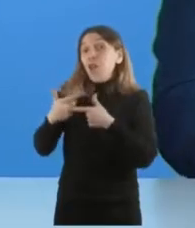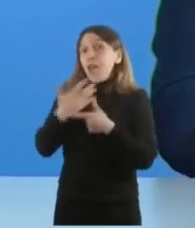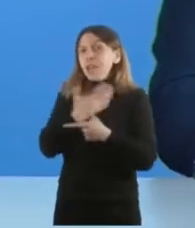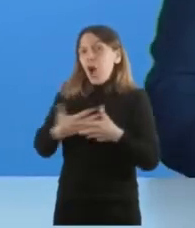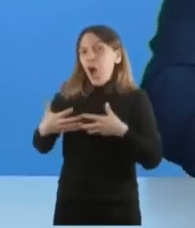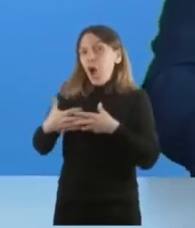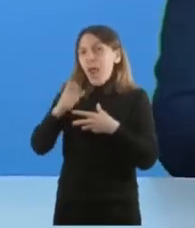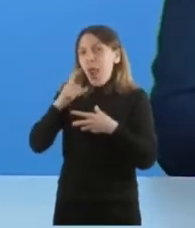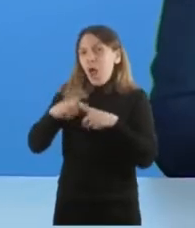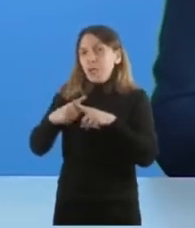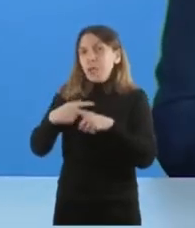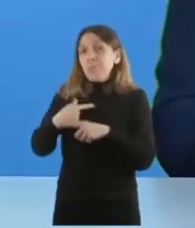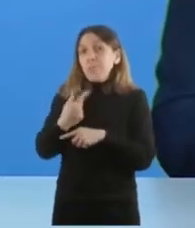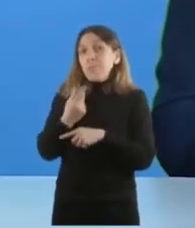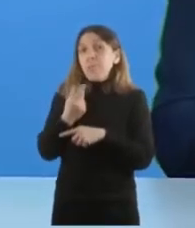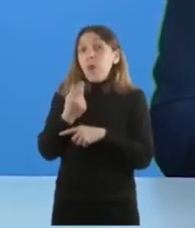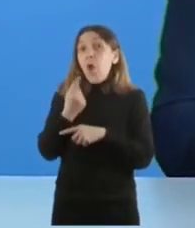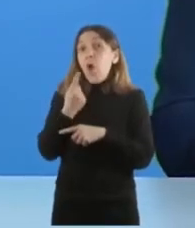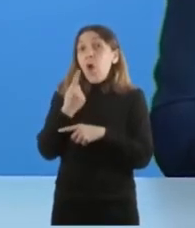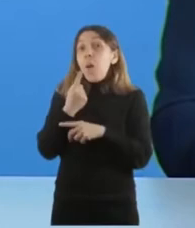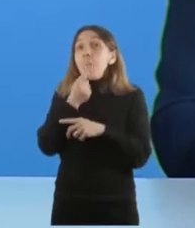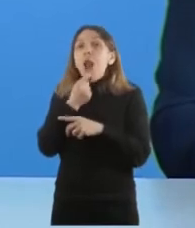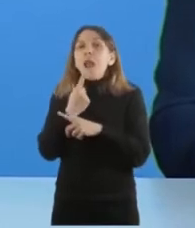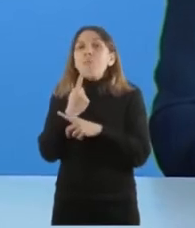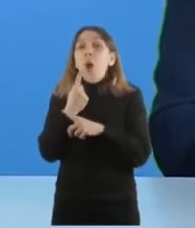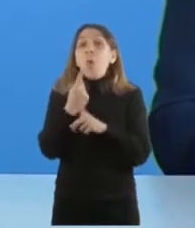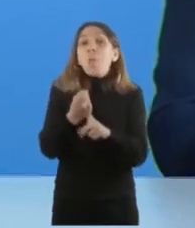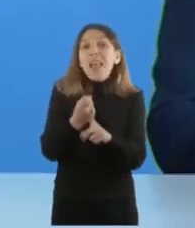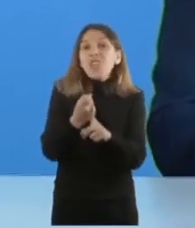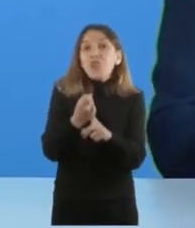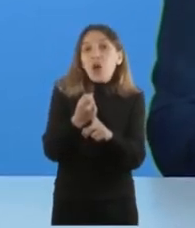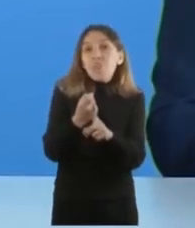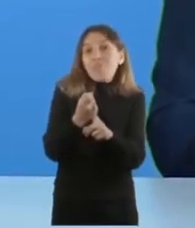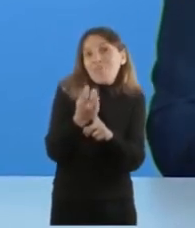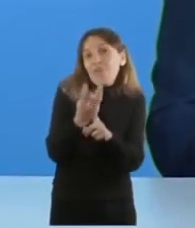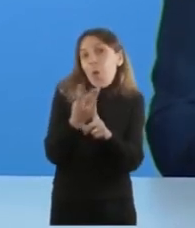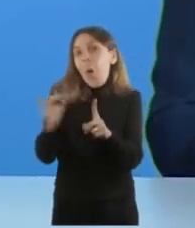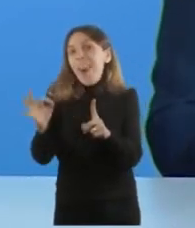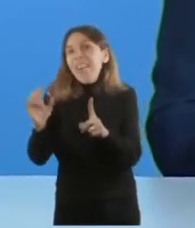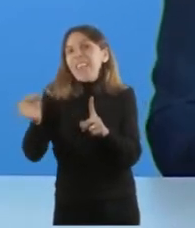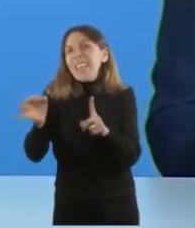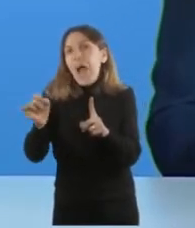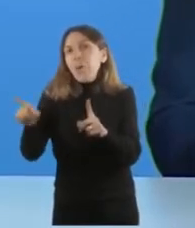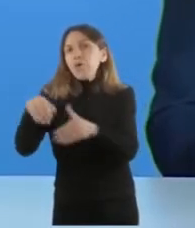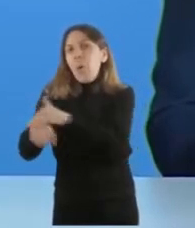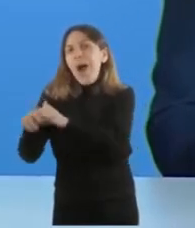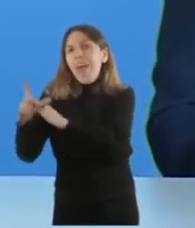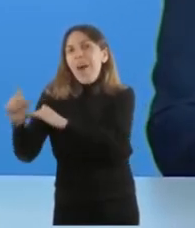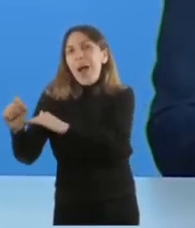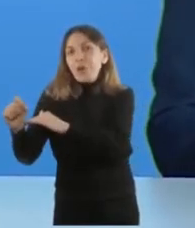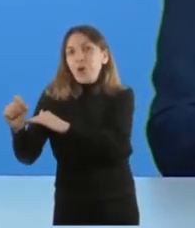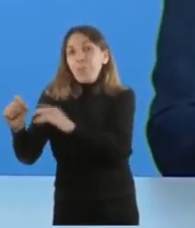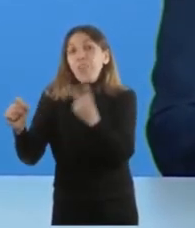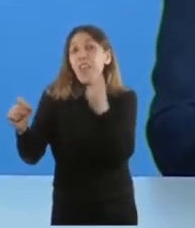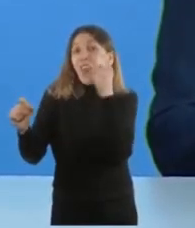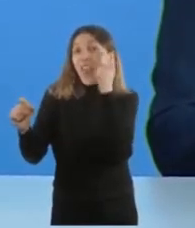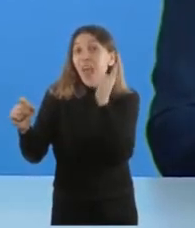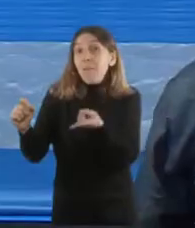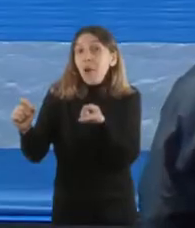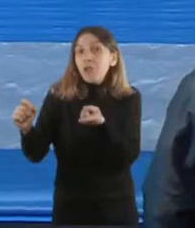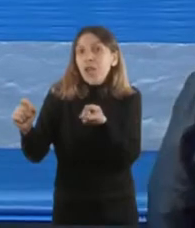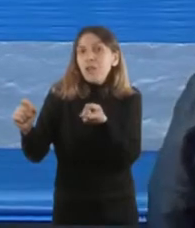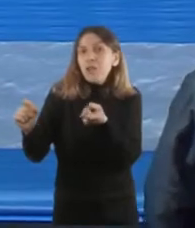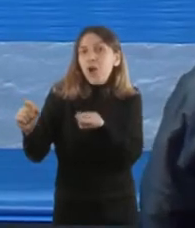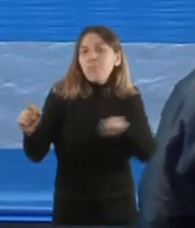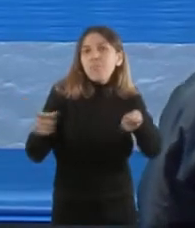40 centavos iban para los bancos. 10% era costo de administración y